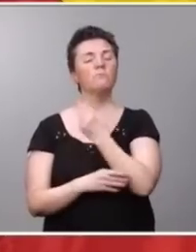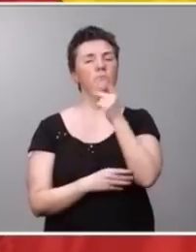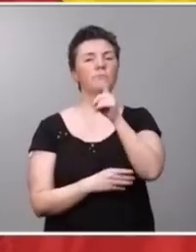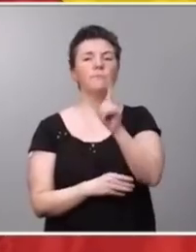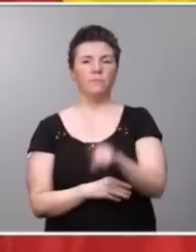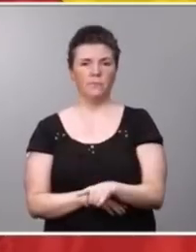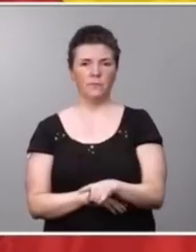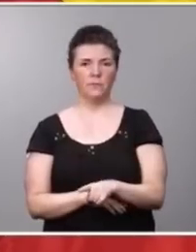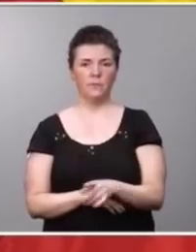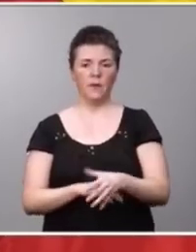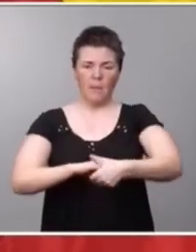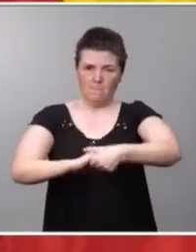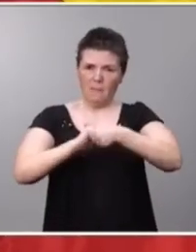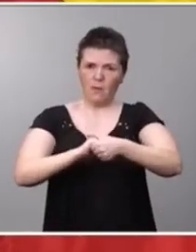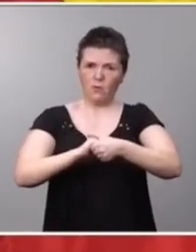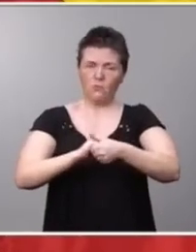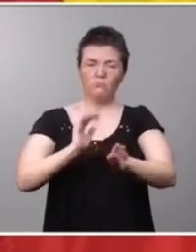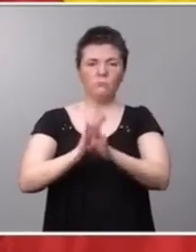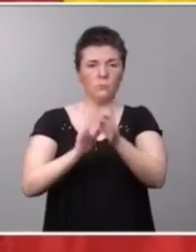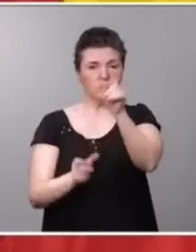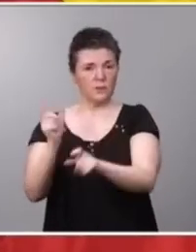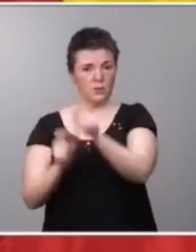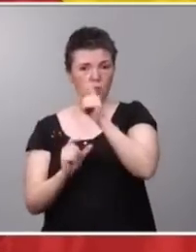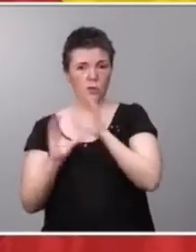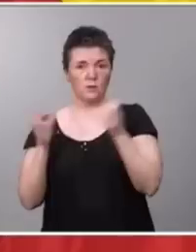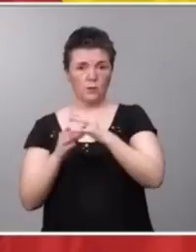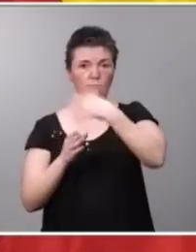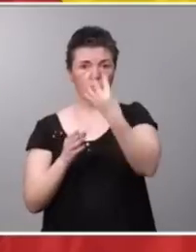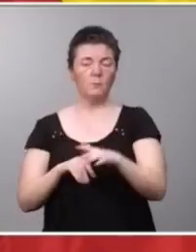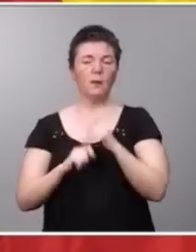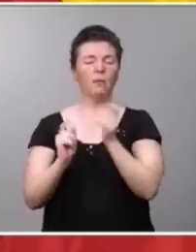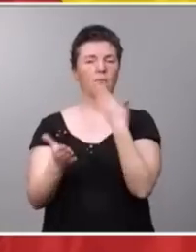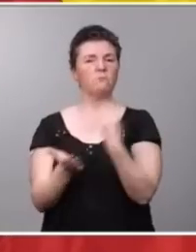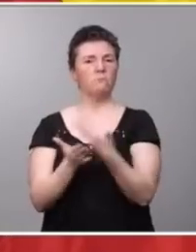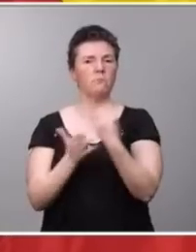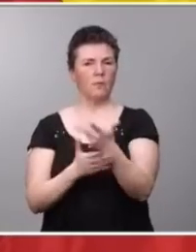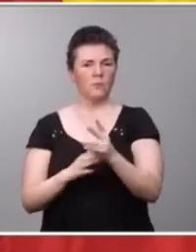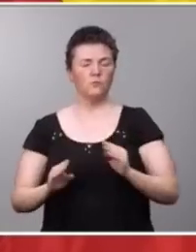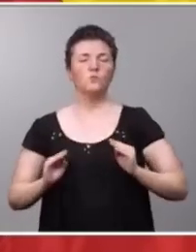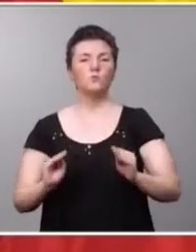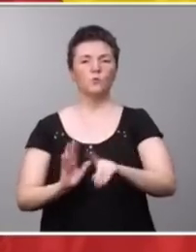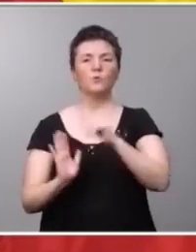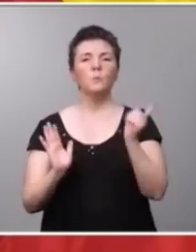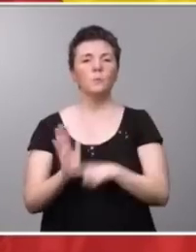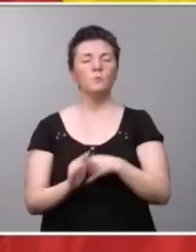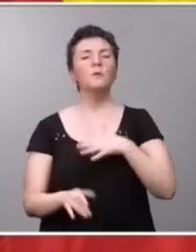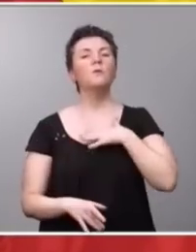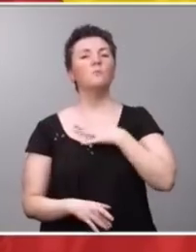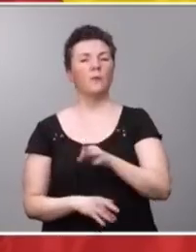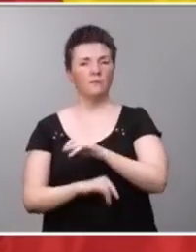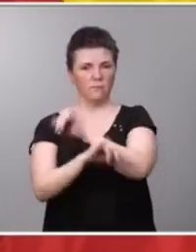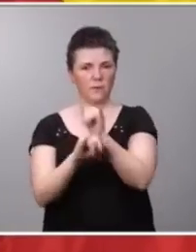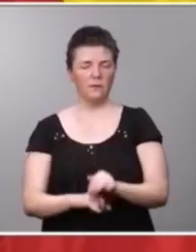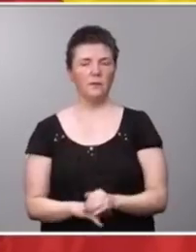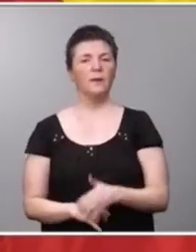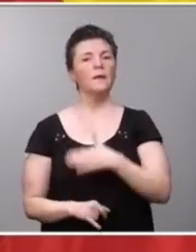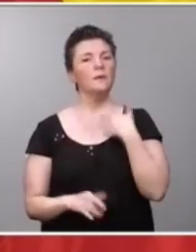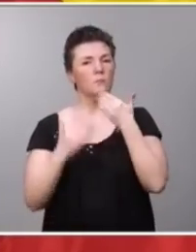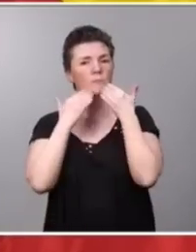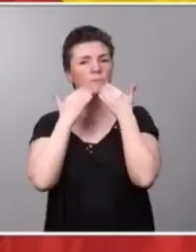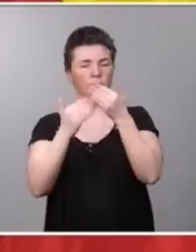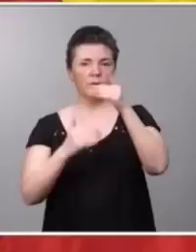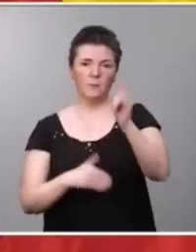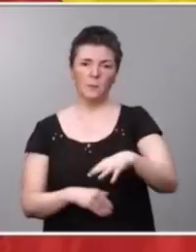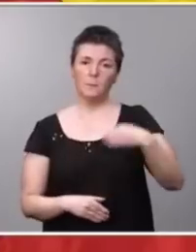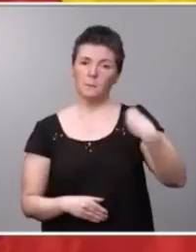soltar la mano a esas personas LGTBI para garantizar todos sus derechos y para que puedan ser felices. Quiero agradecerle también al presidente